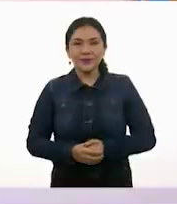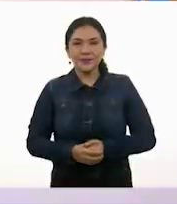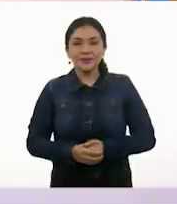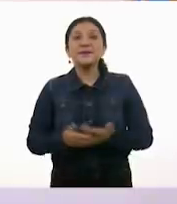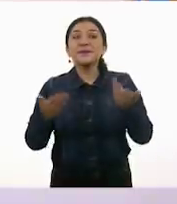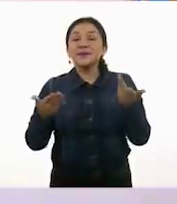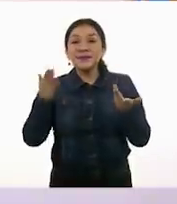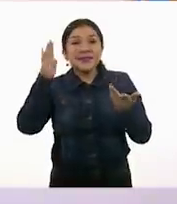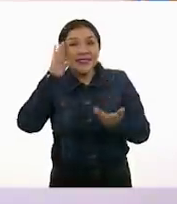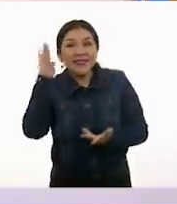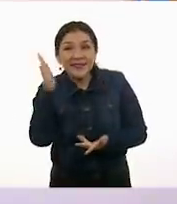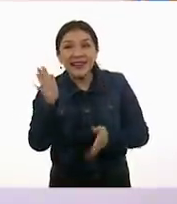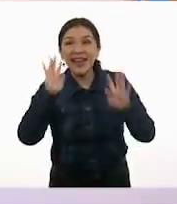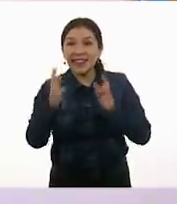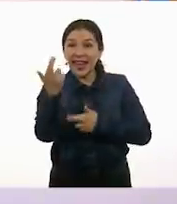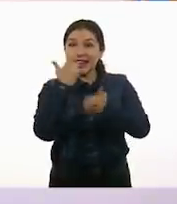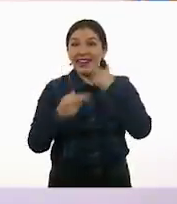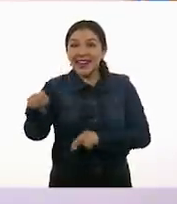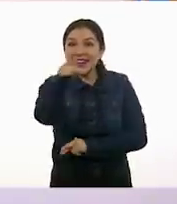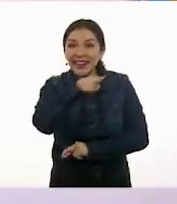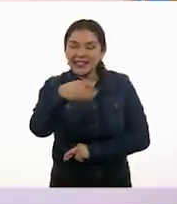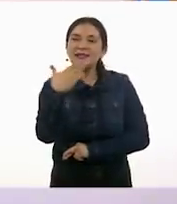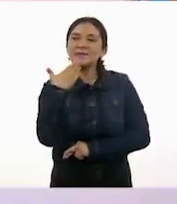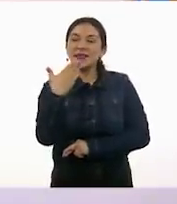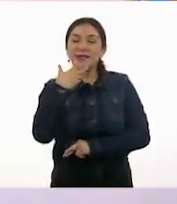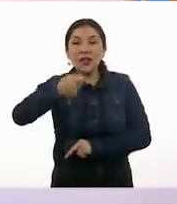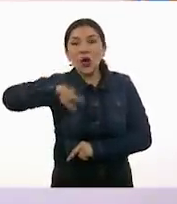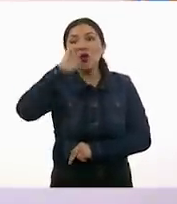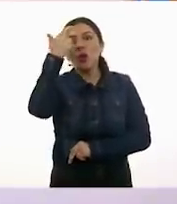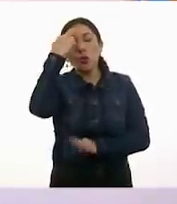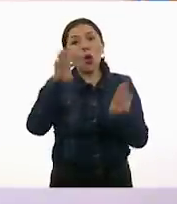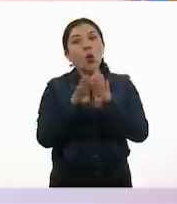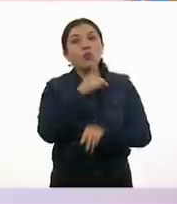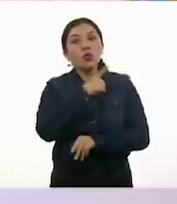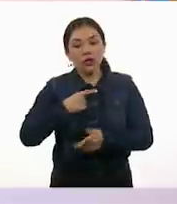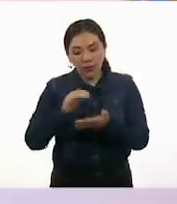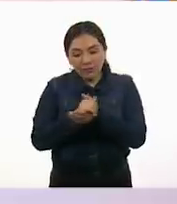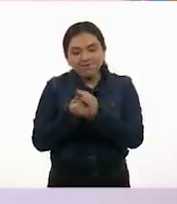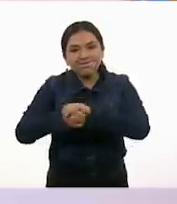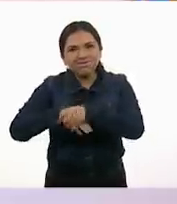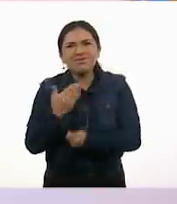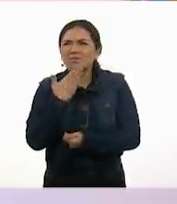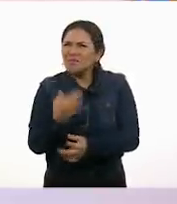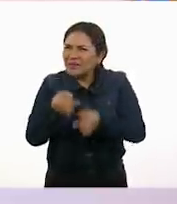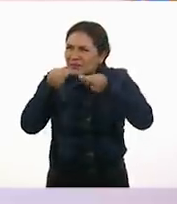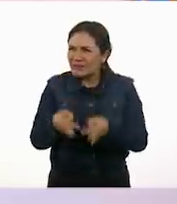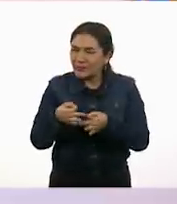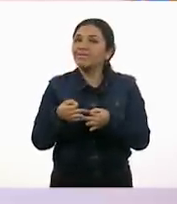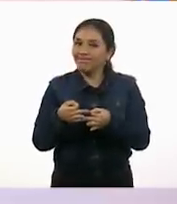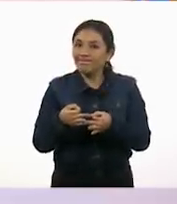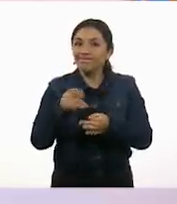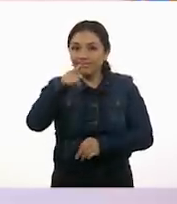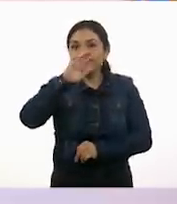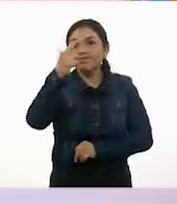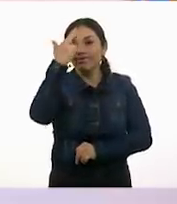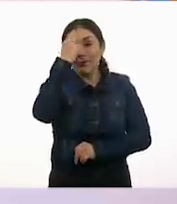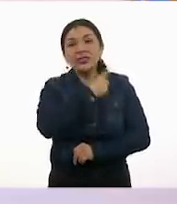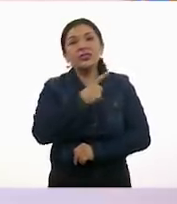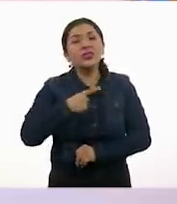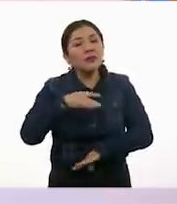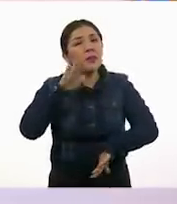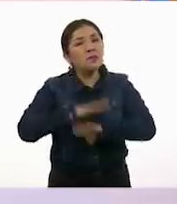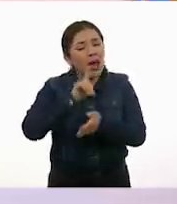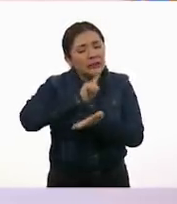¡Hola! Ya están de regreso. Qué bueno que recordamos cómo debemos lavar nuestras manos correctamente, ¿verdad? Recuerden que tenemos que